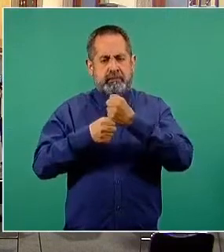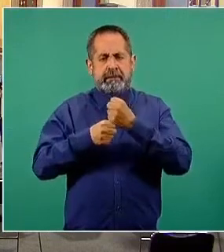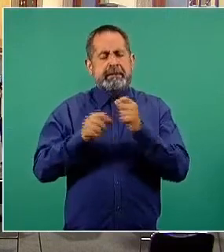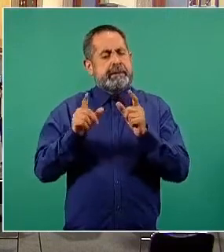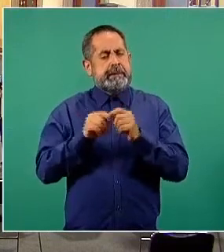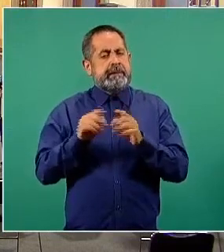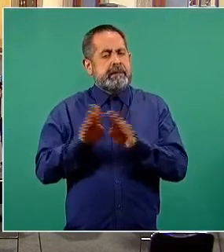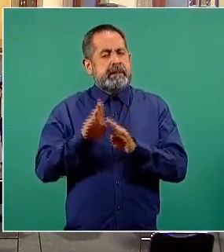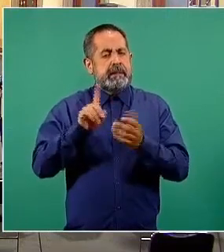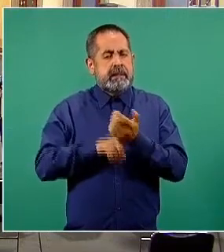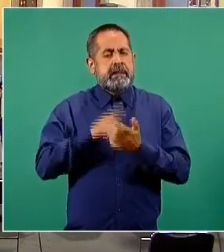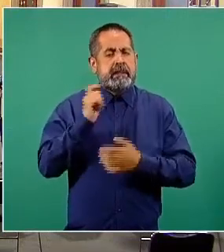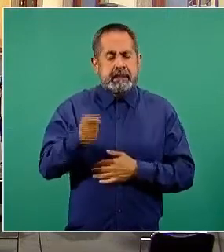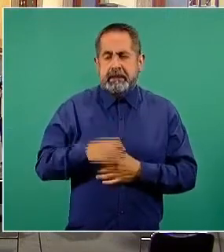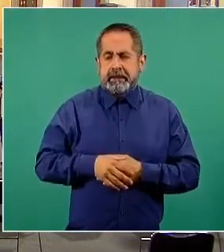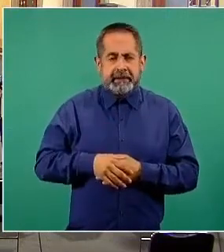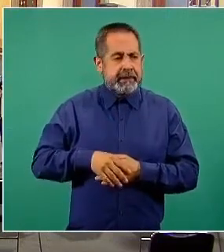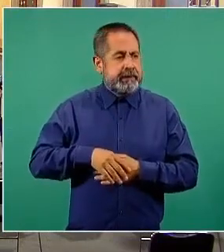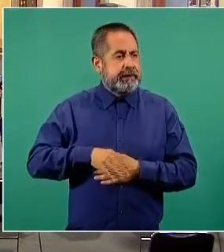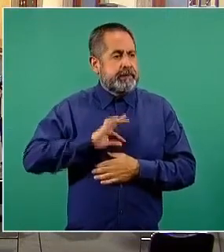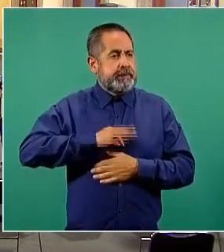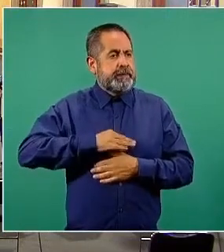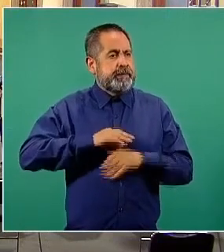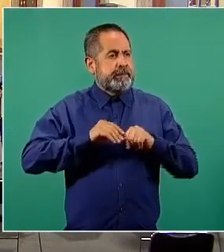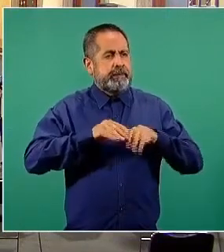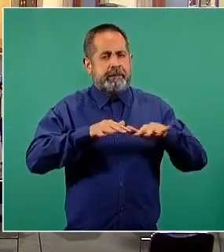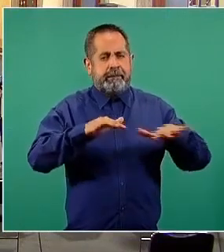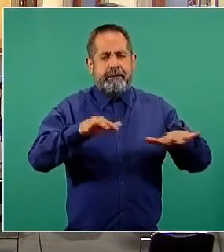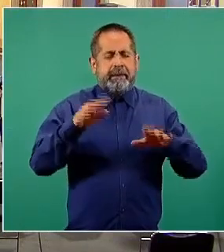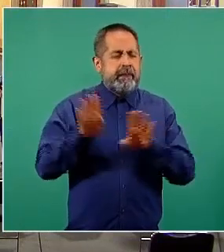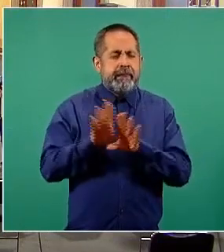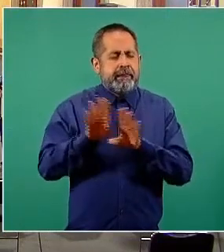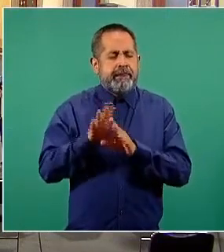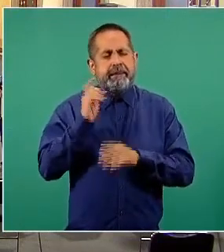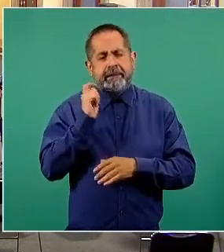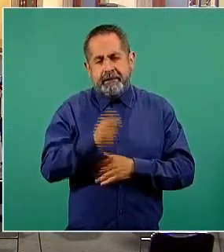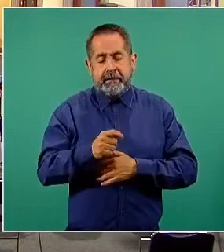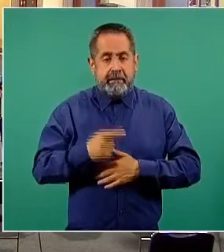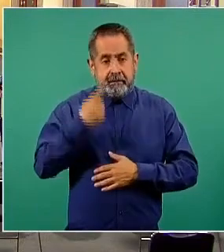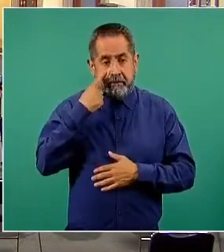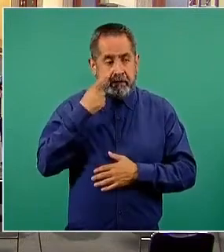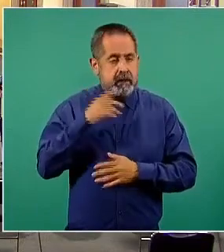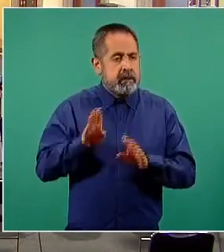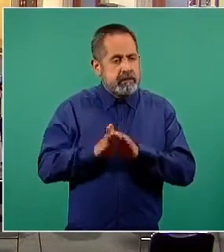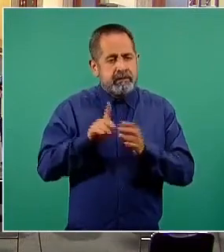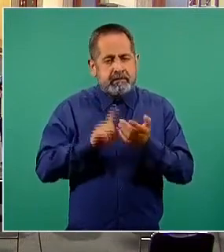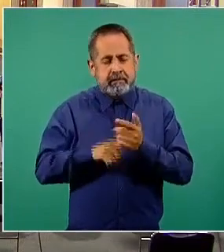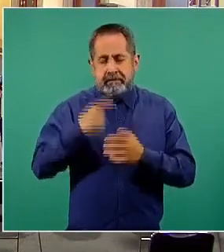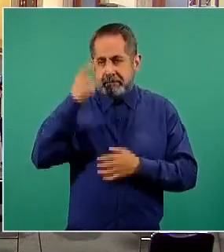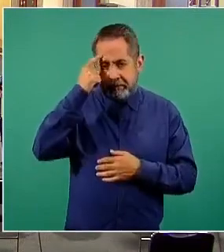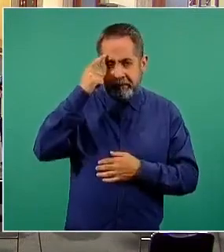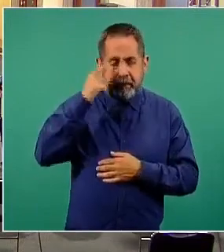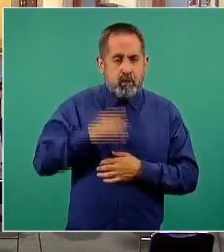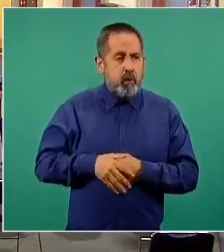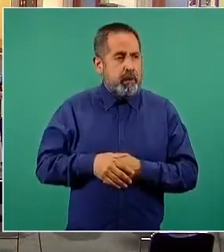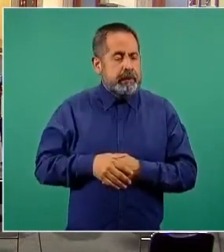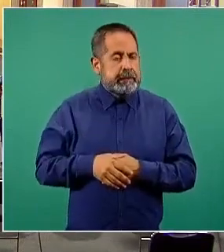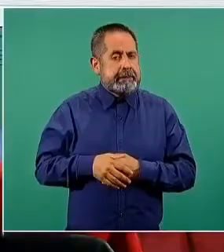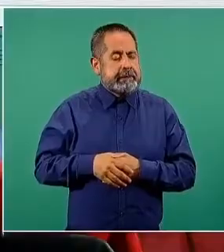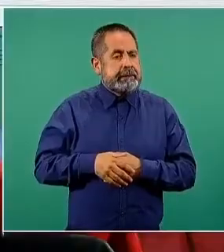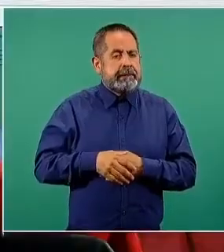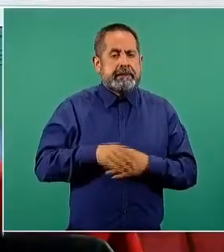el comportamiento de la epidemia en México, enfoquemos siempre en la percepción, la visualización en la curva